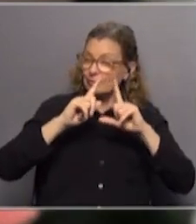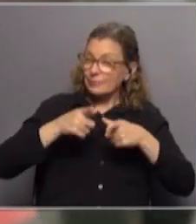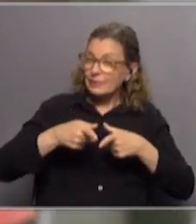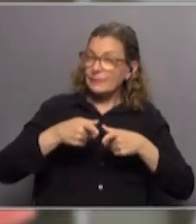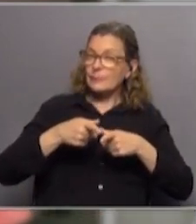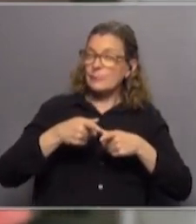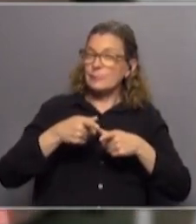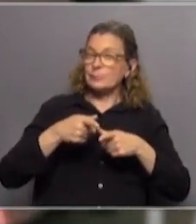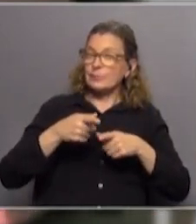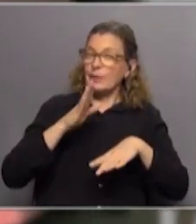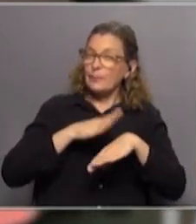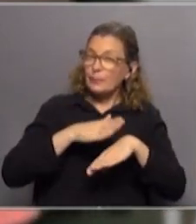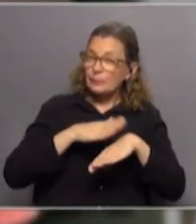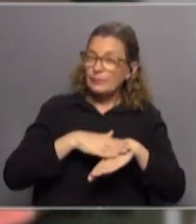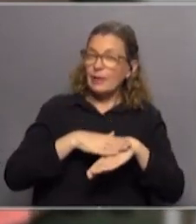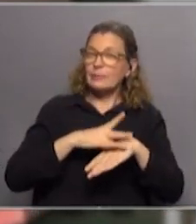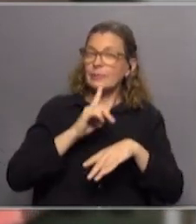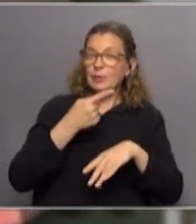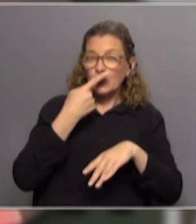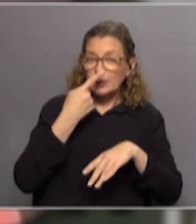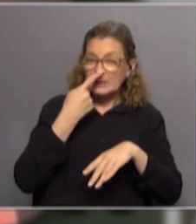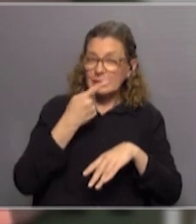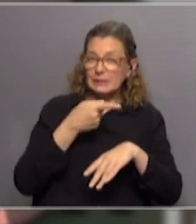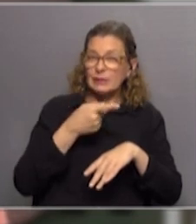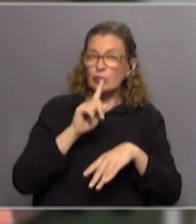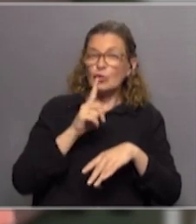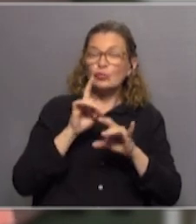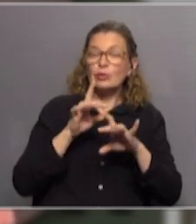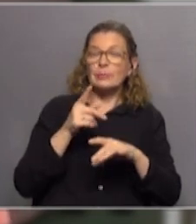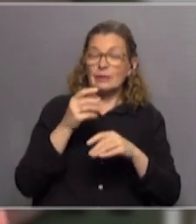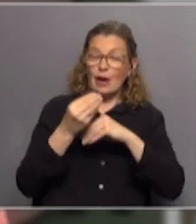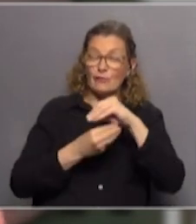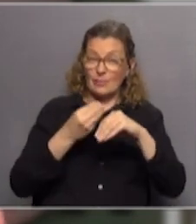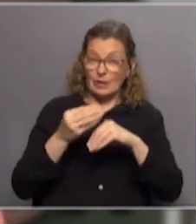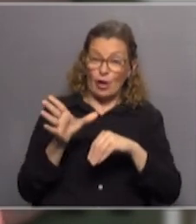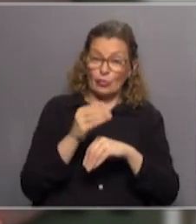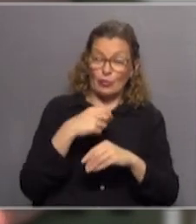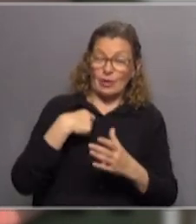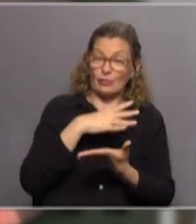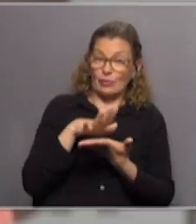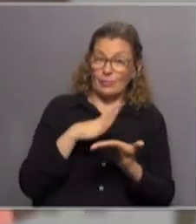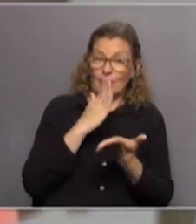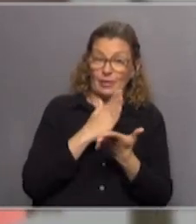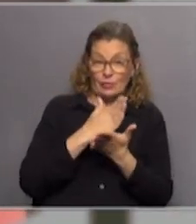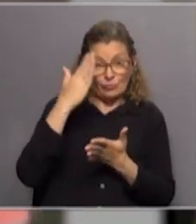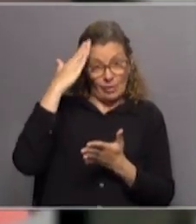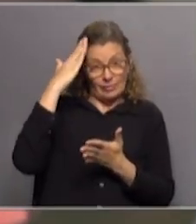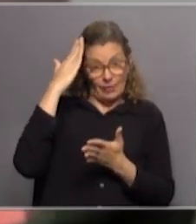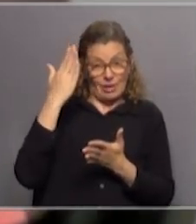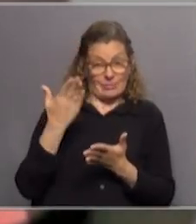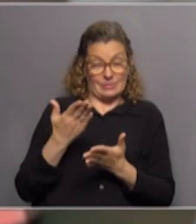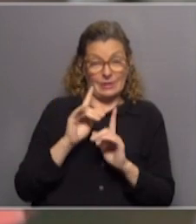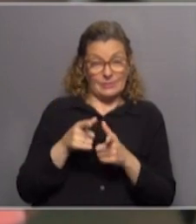determinación de los responsables y la sanción le interesa no solamente a las víctimas y sus familiares, sino a toda la sociedad por el derecho a saber de lo que pide,